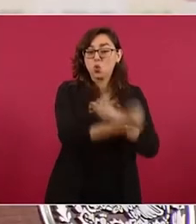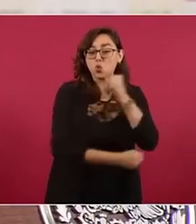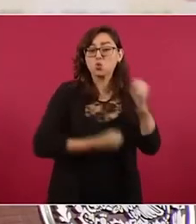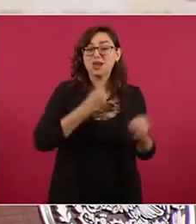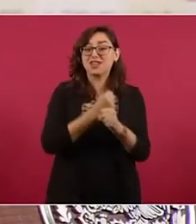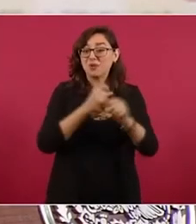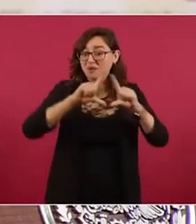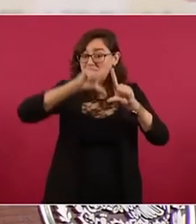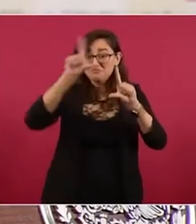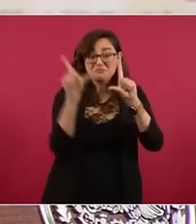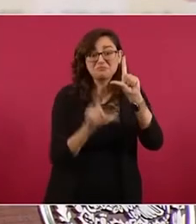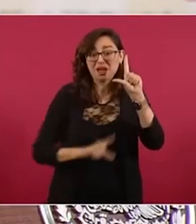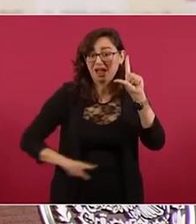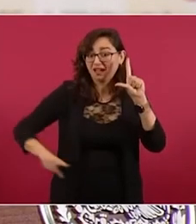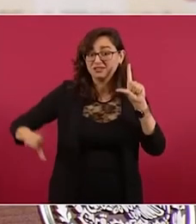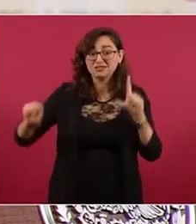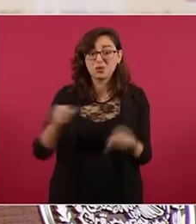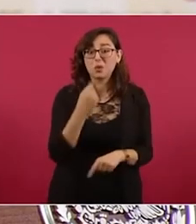todo el país